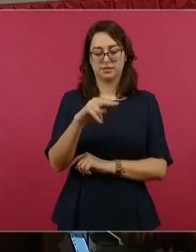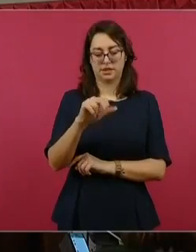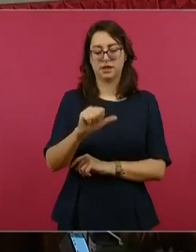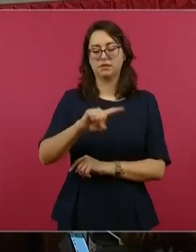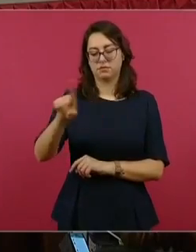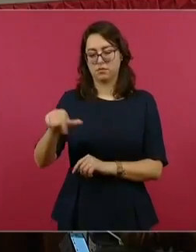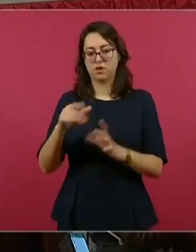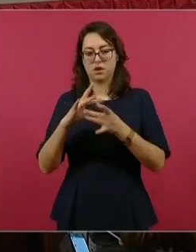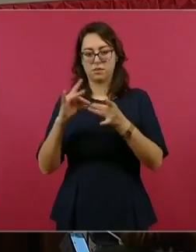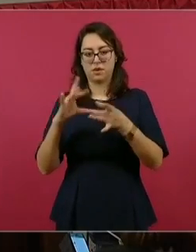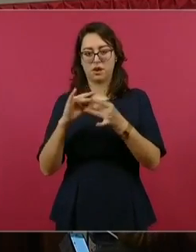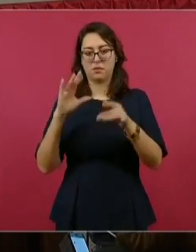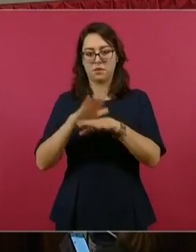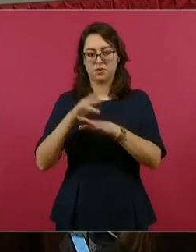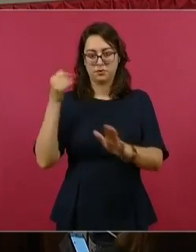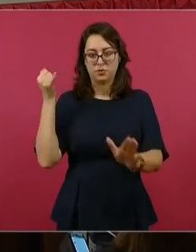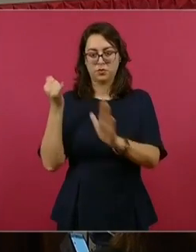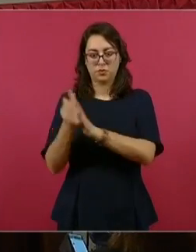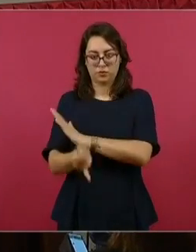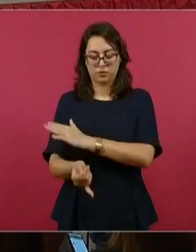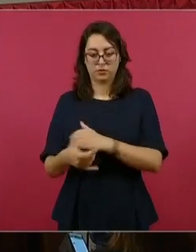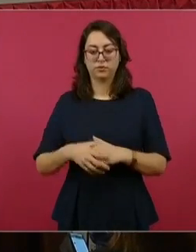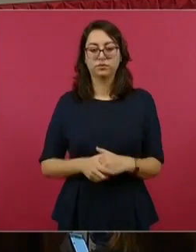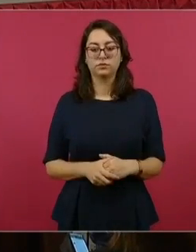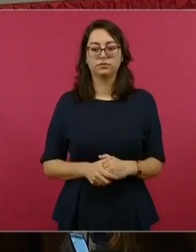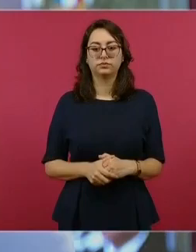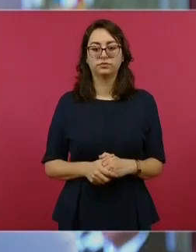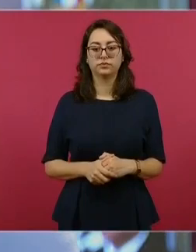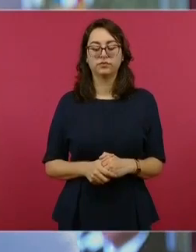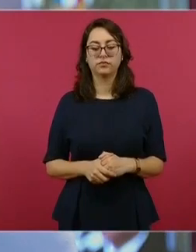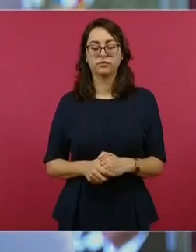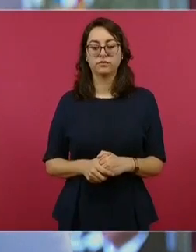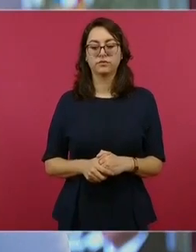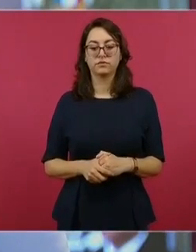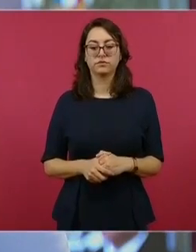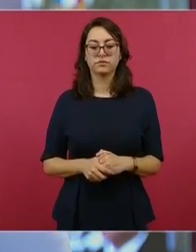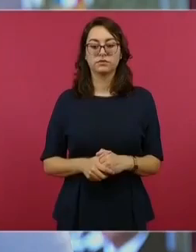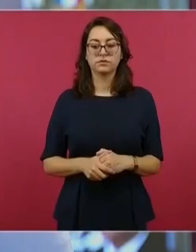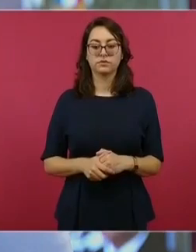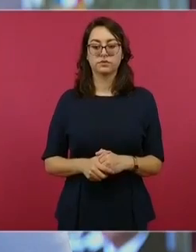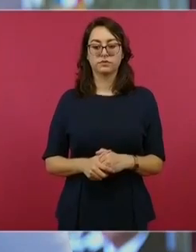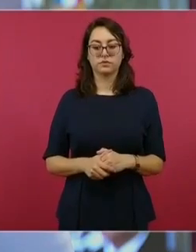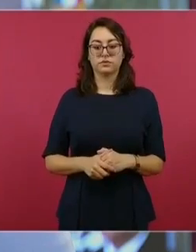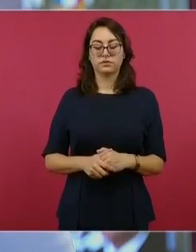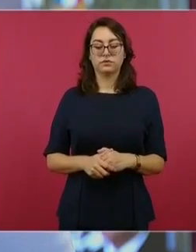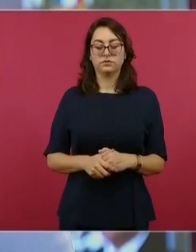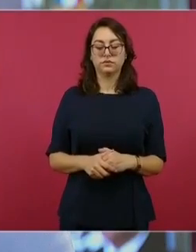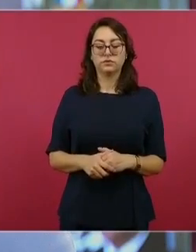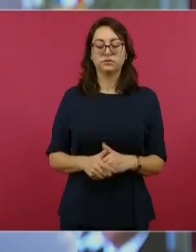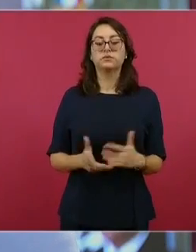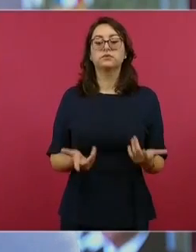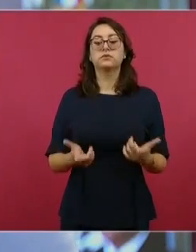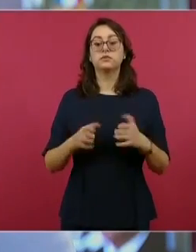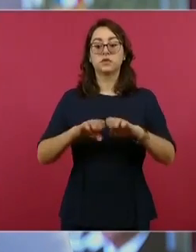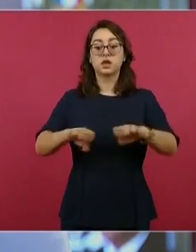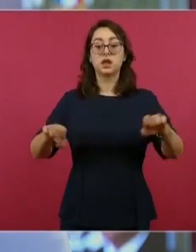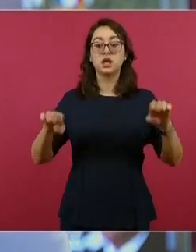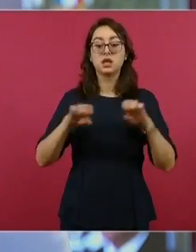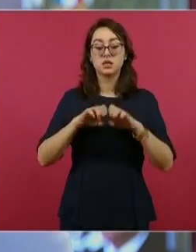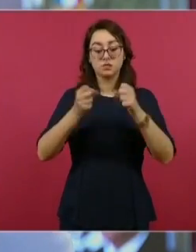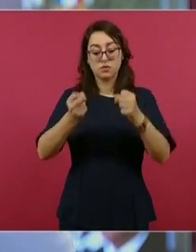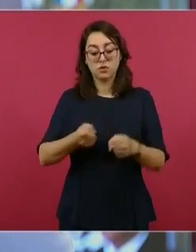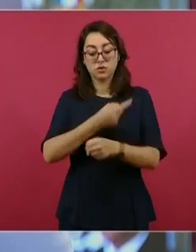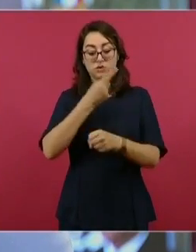Y con la cooperación, con la colaboración de todos los integrantes del Gabinete de